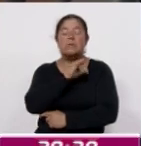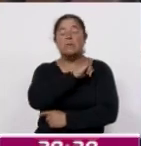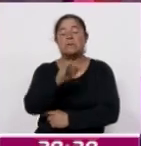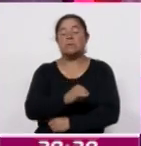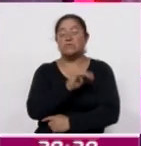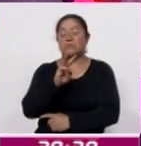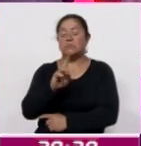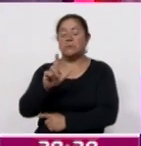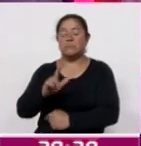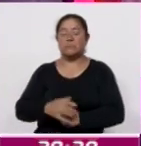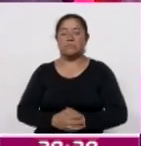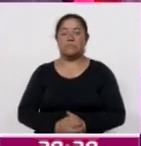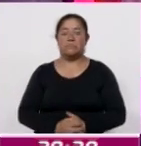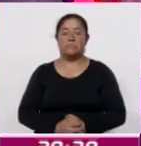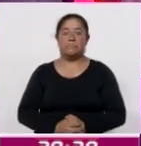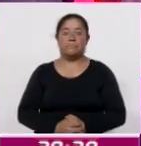Lima.